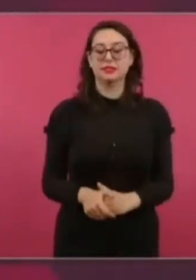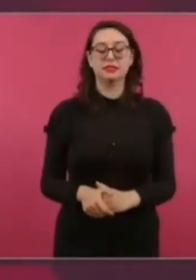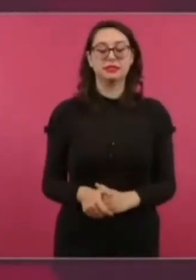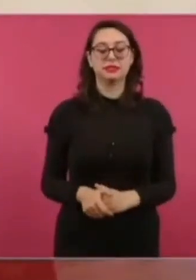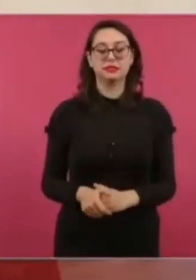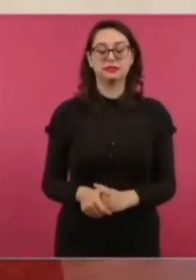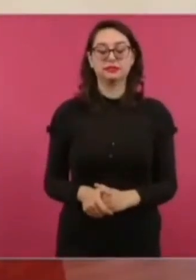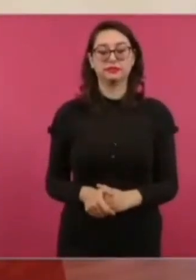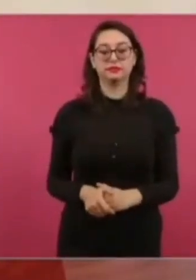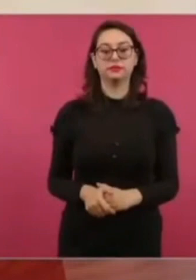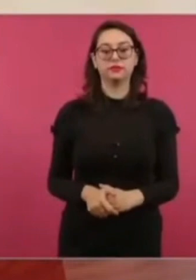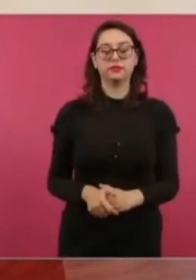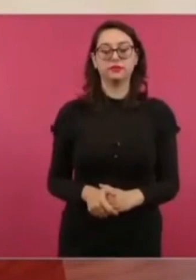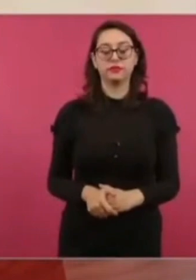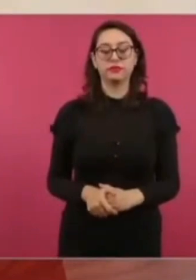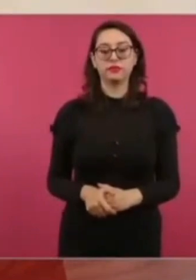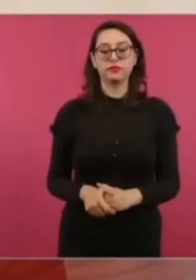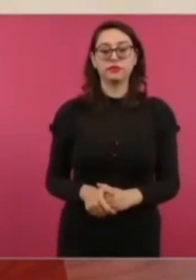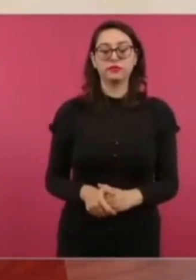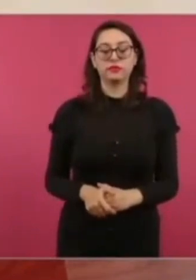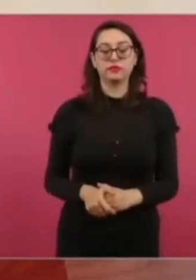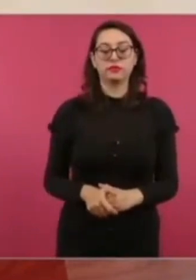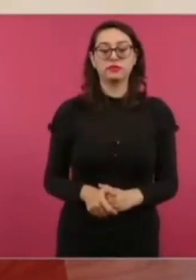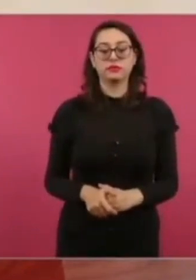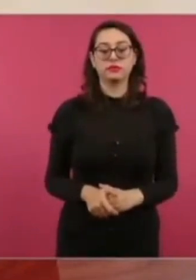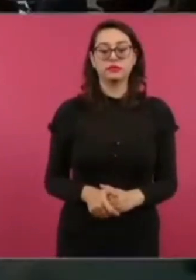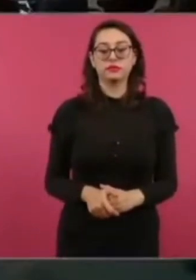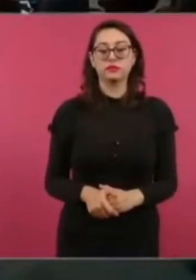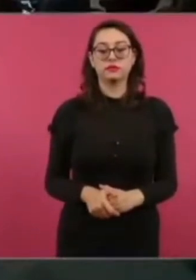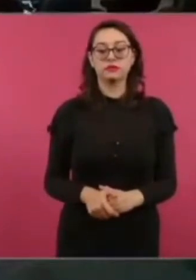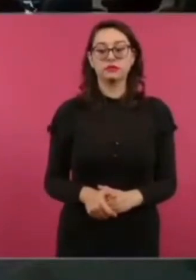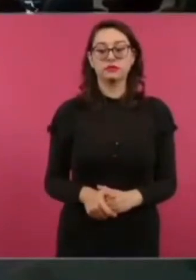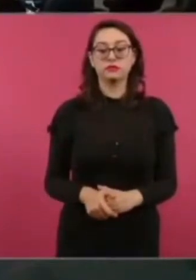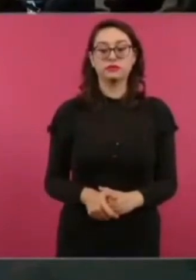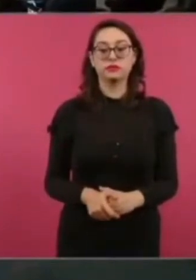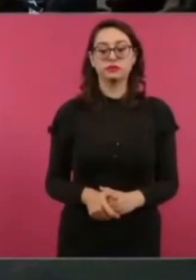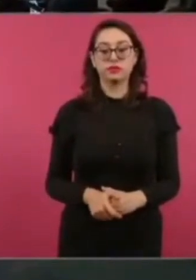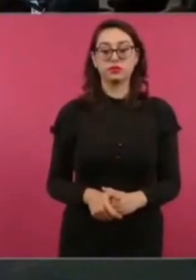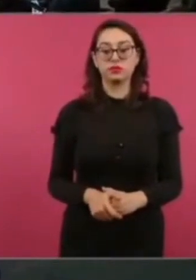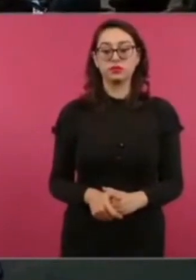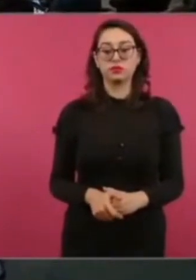se dedican recursos para el desarrollo de los pueblos,